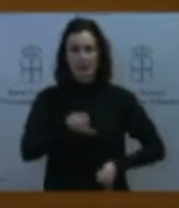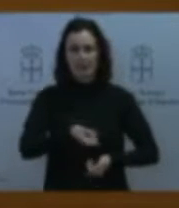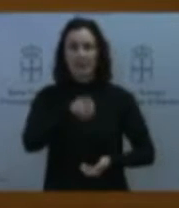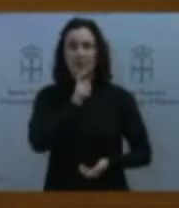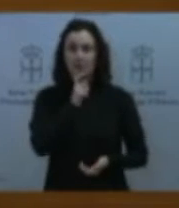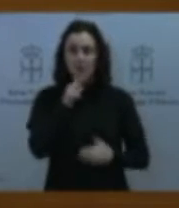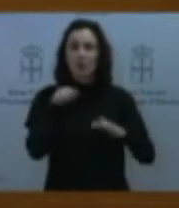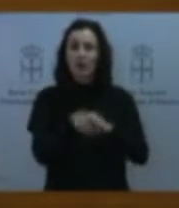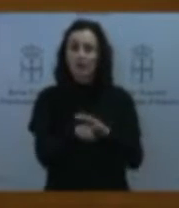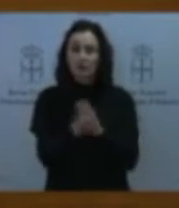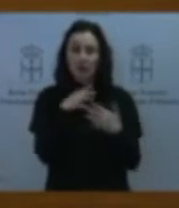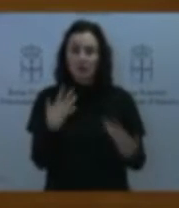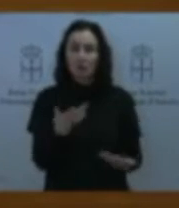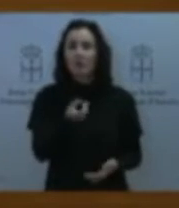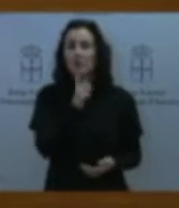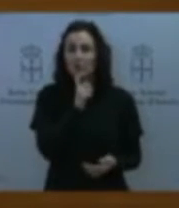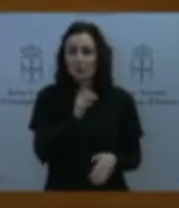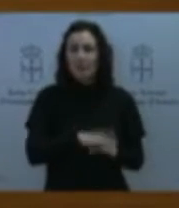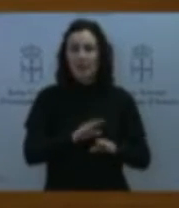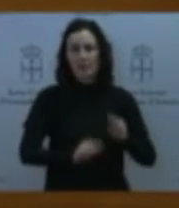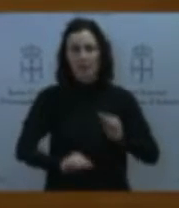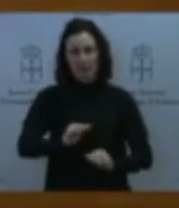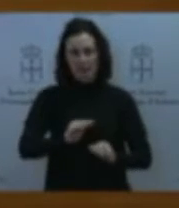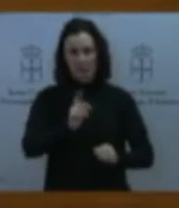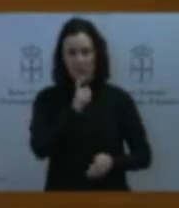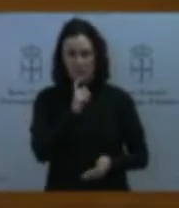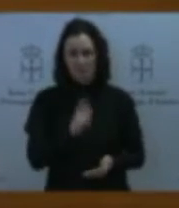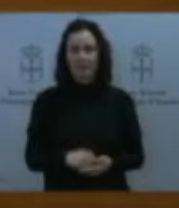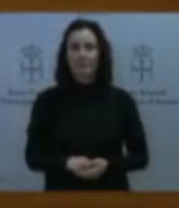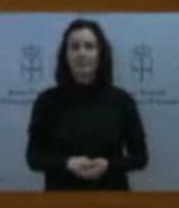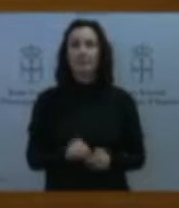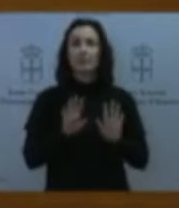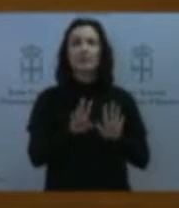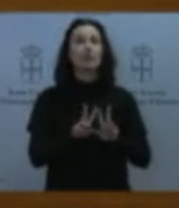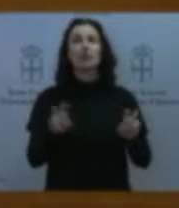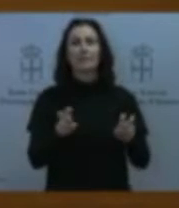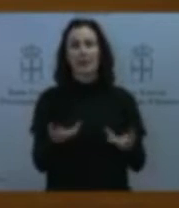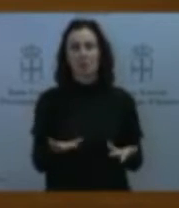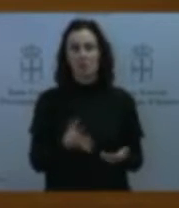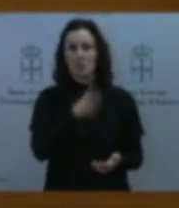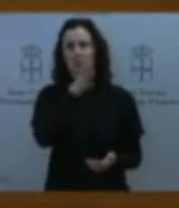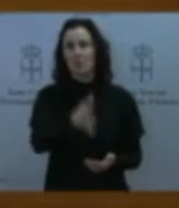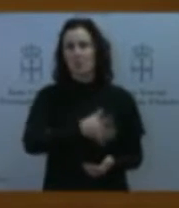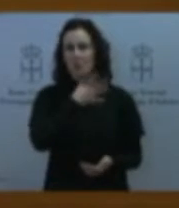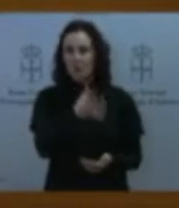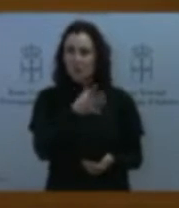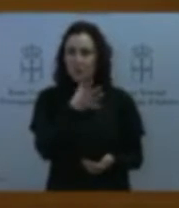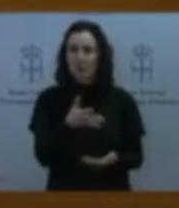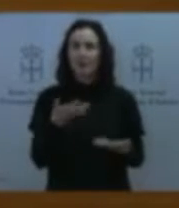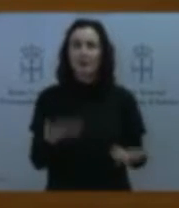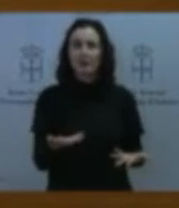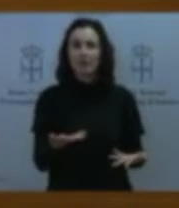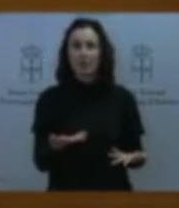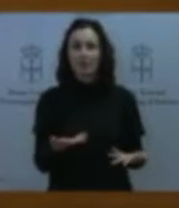montaje. Pero esta cuestión tan sorprendente yo creo que va a ocupar gran parte de mi interpelación.